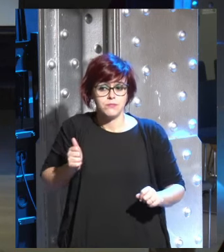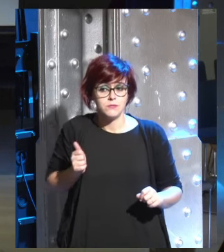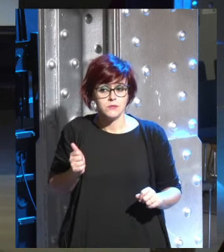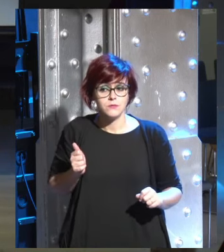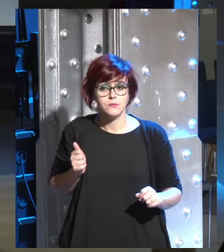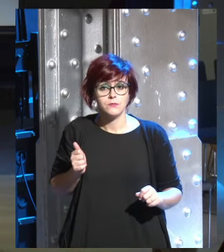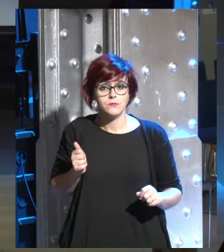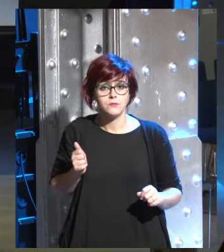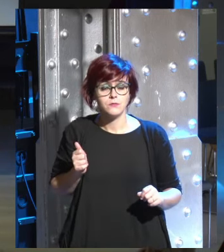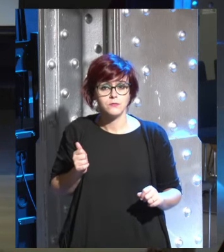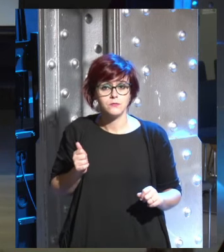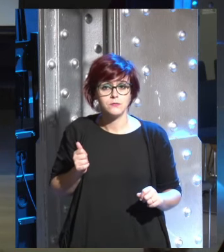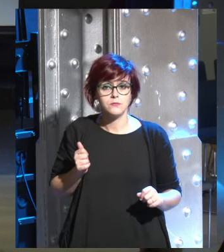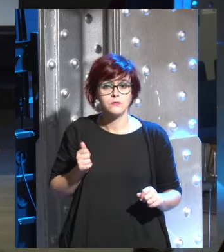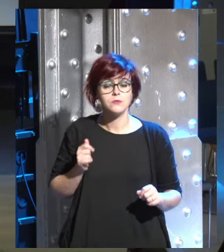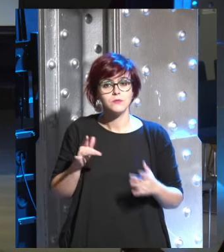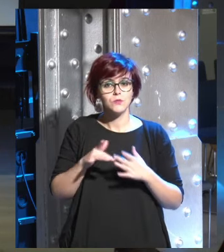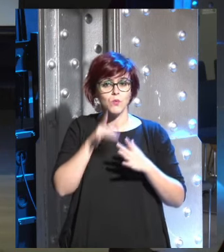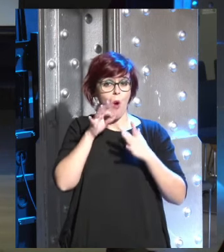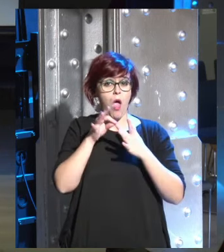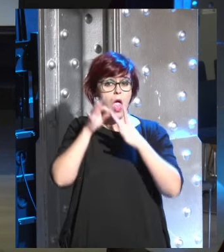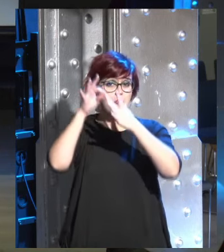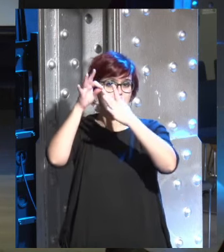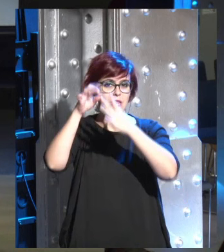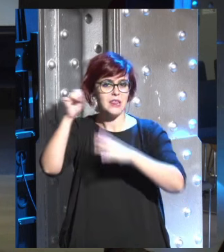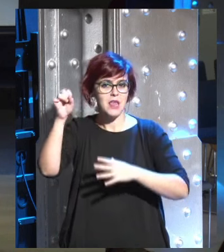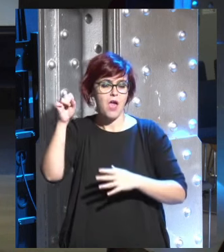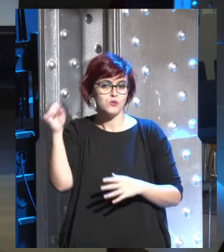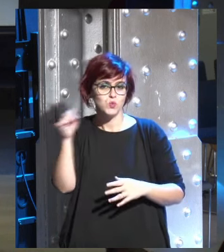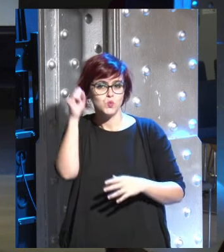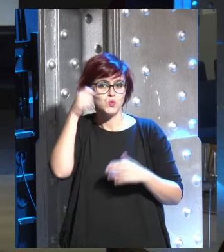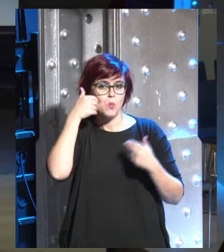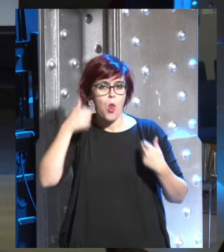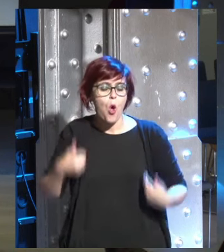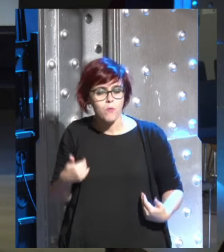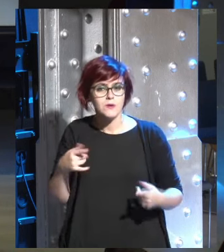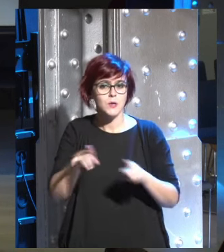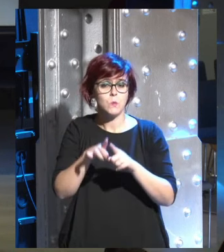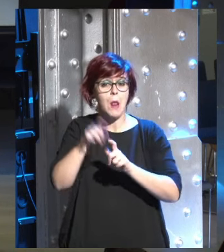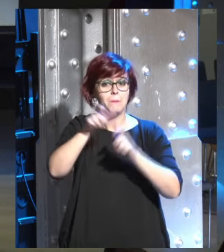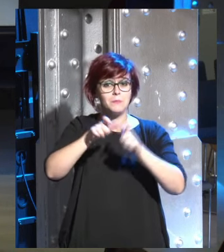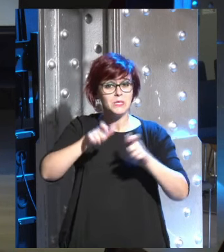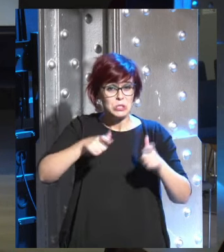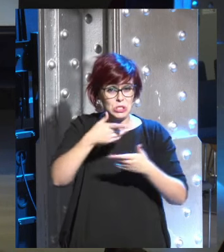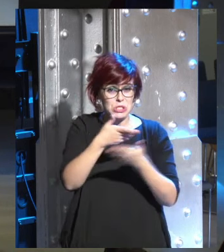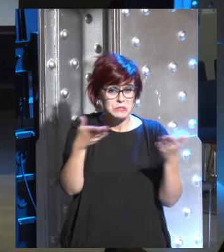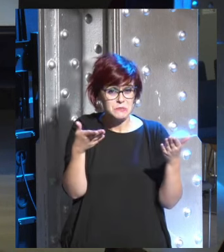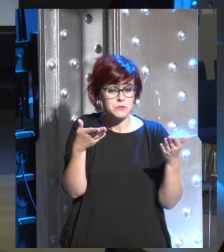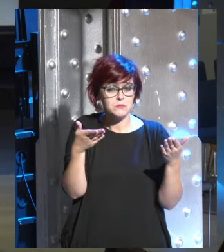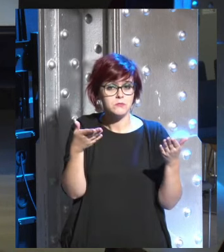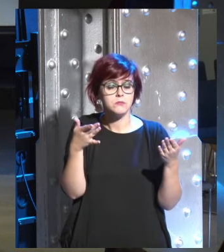que tendremos esa élite superhumana nueva las masas de la gente perderán su